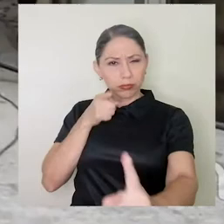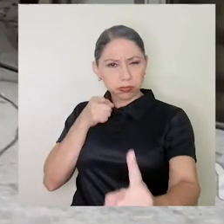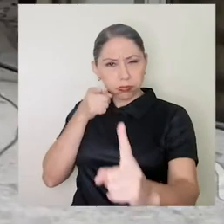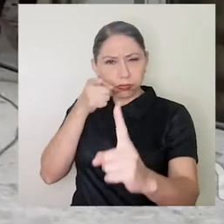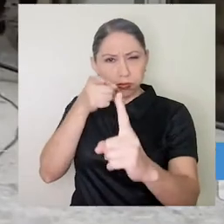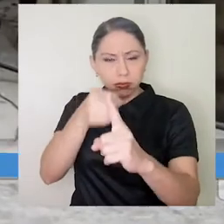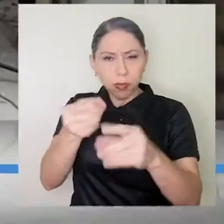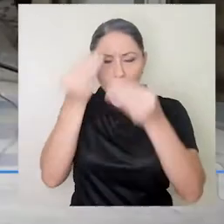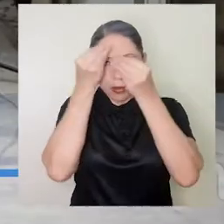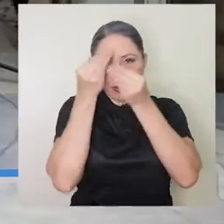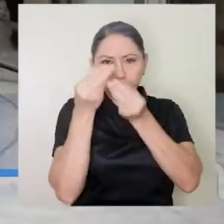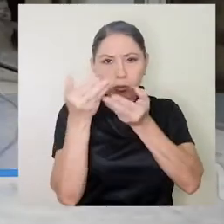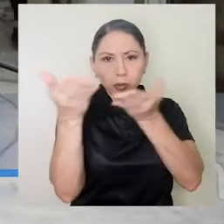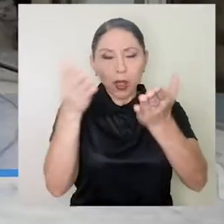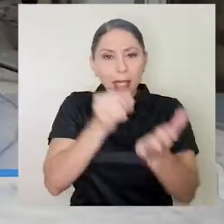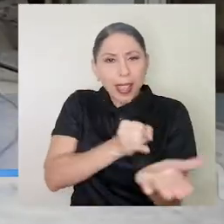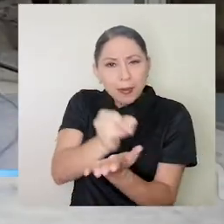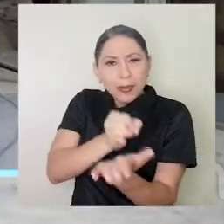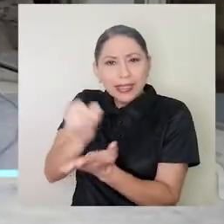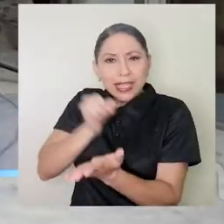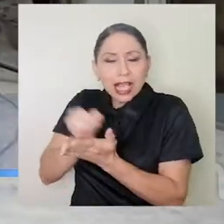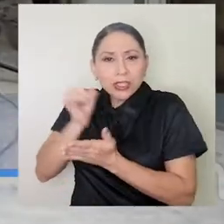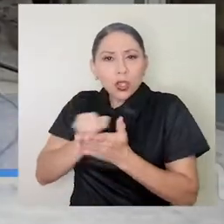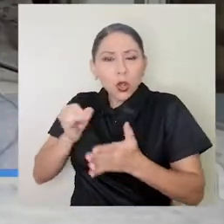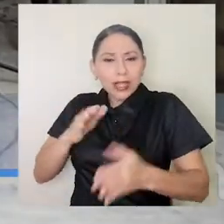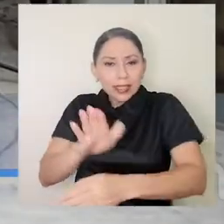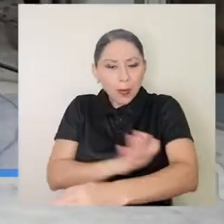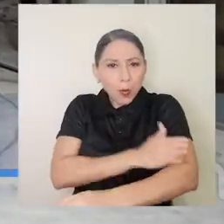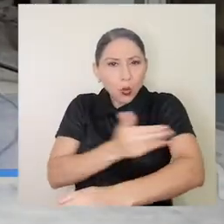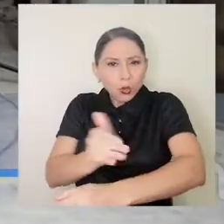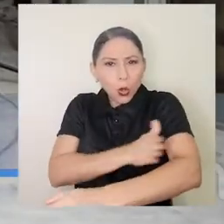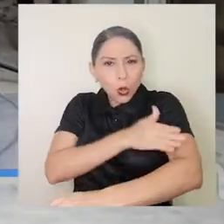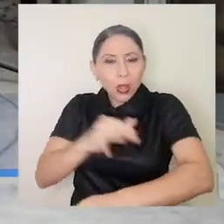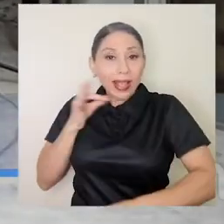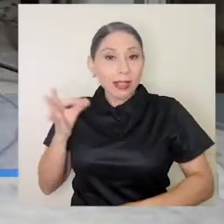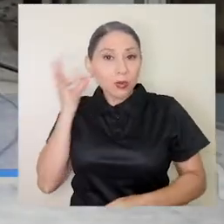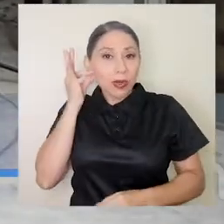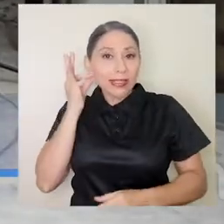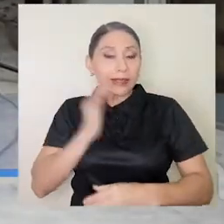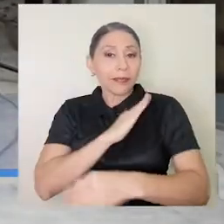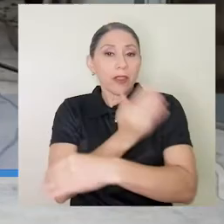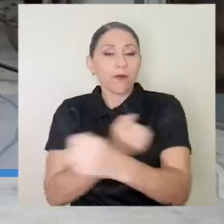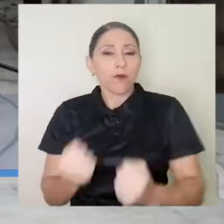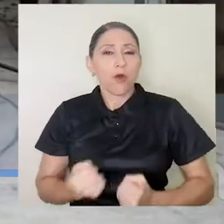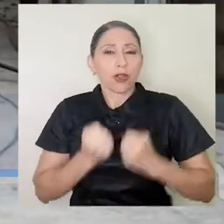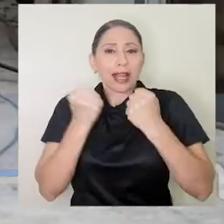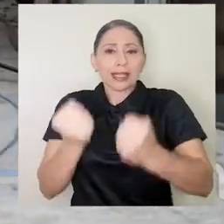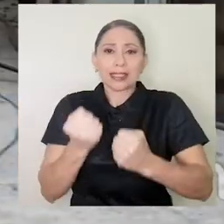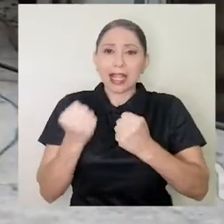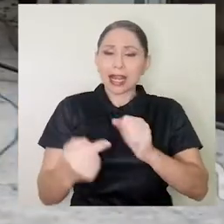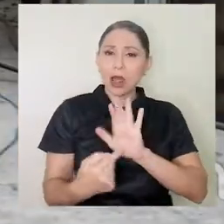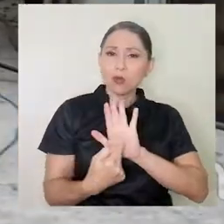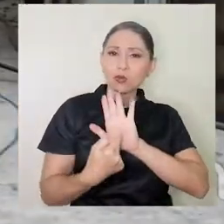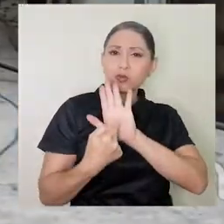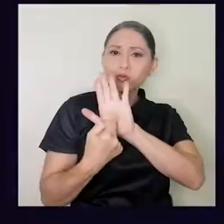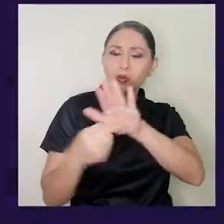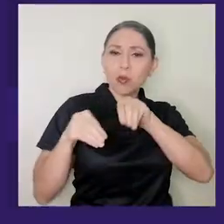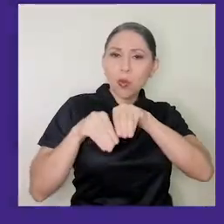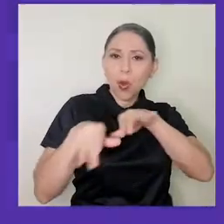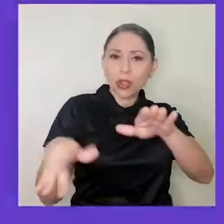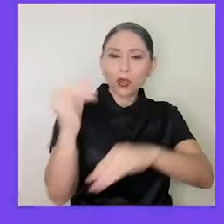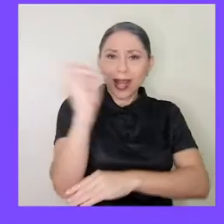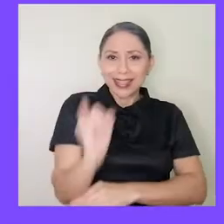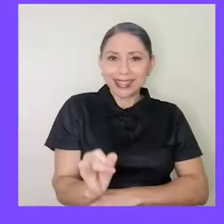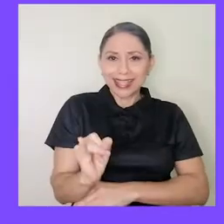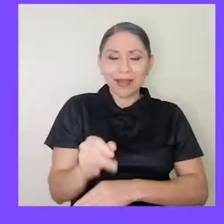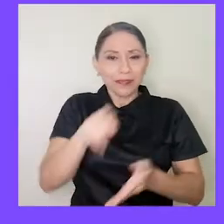finalidad de dar a conocer las investigaciones musicológicas de las mujeres y fortalecer la gestión y la proyección artística, la